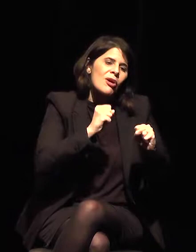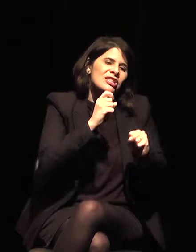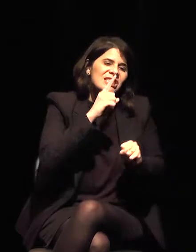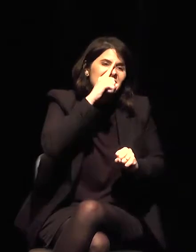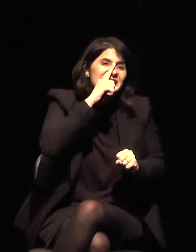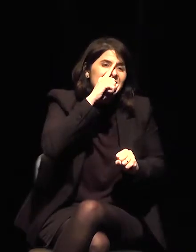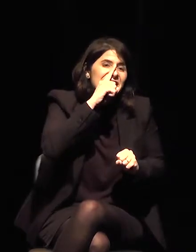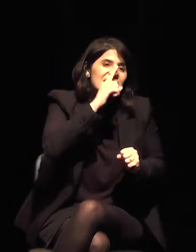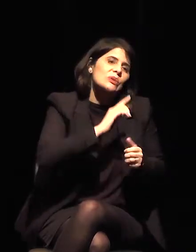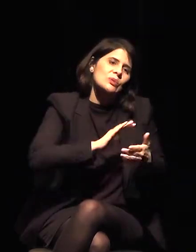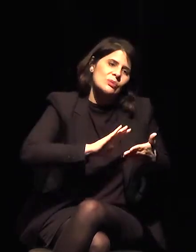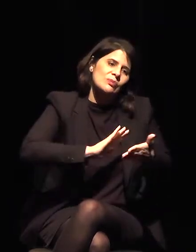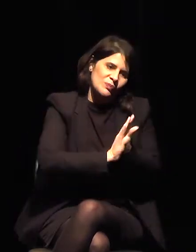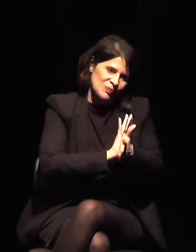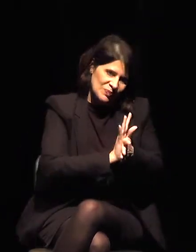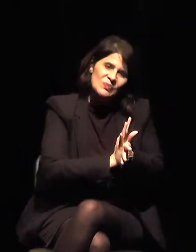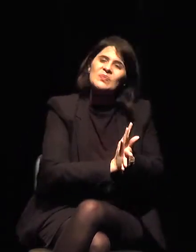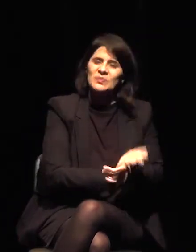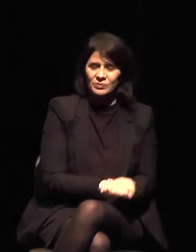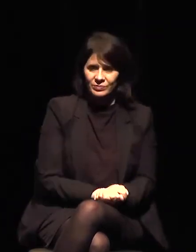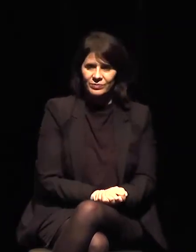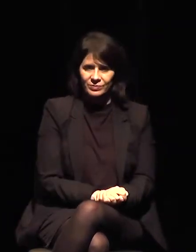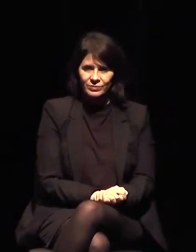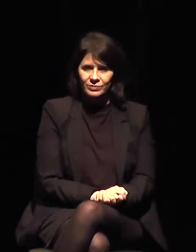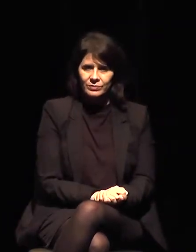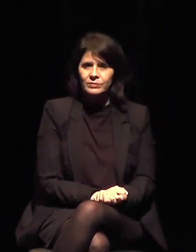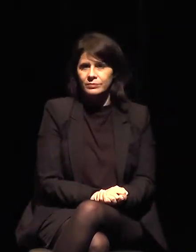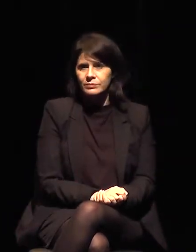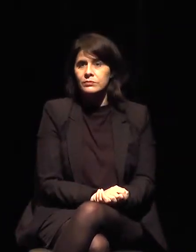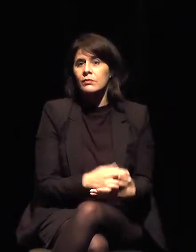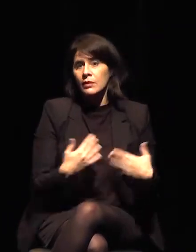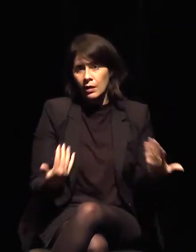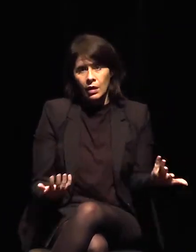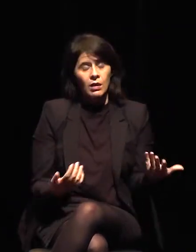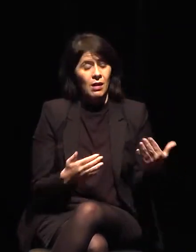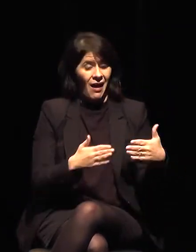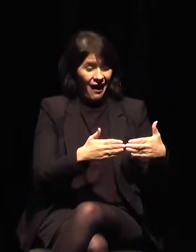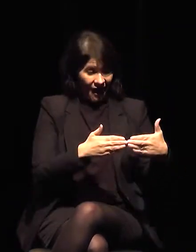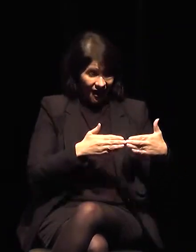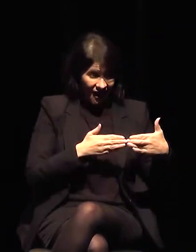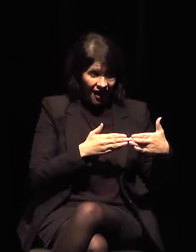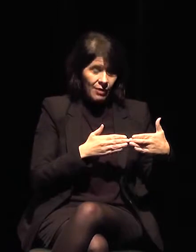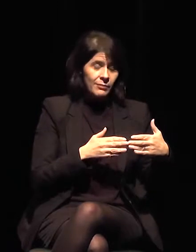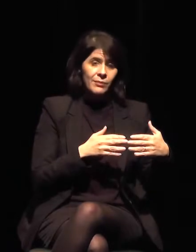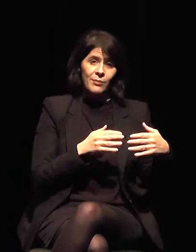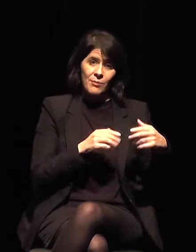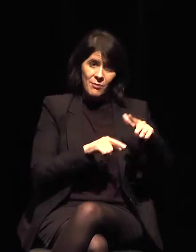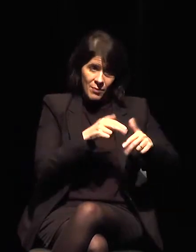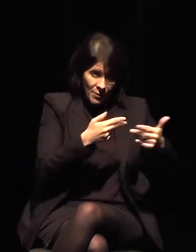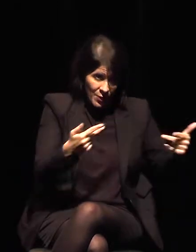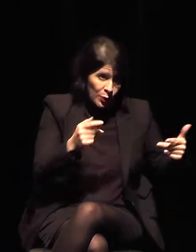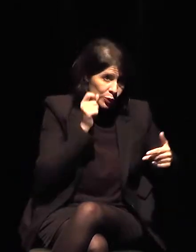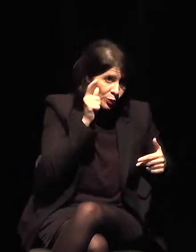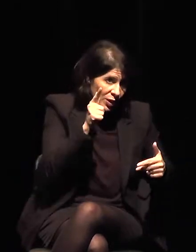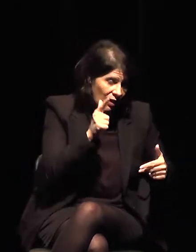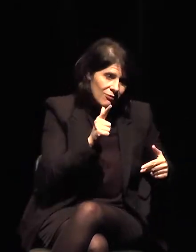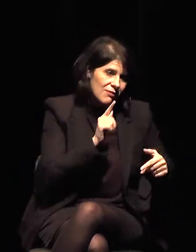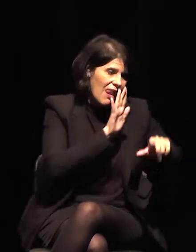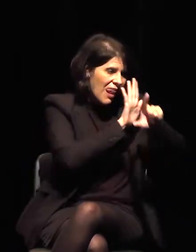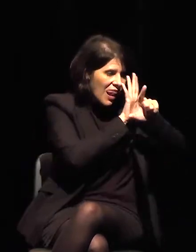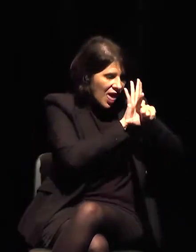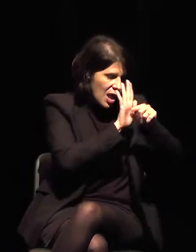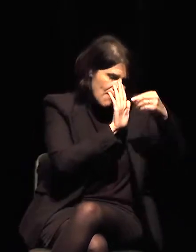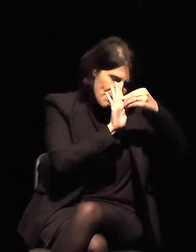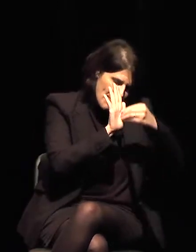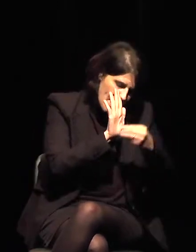tenemos una previsión específica de castigos y los castigos tampoco son equilibrados,